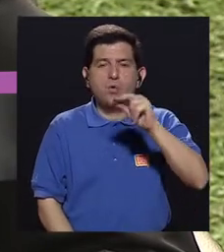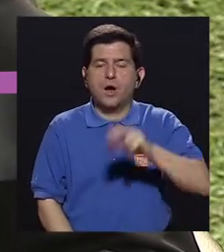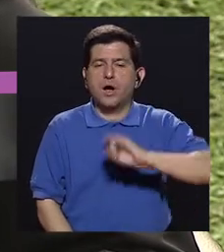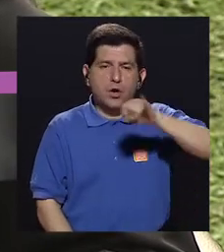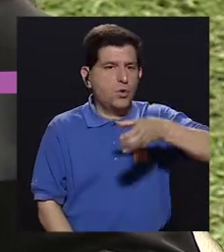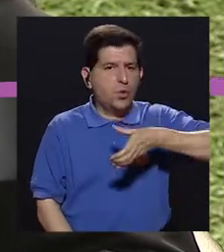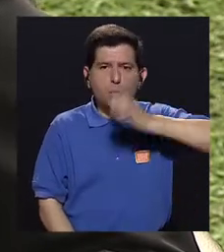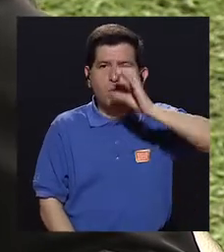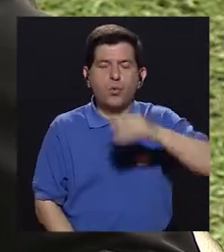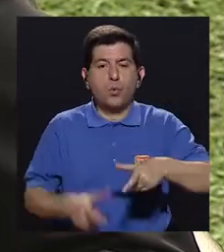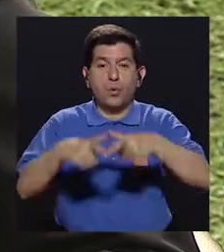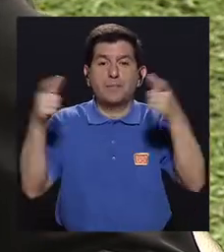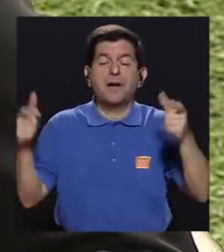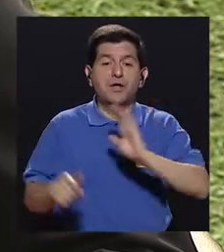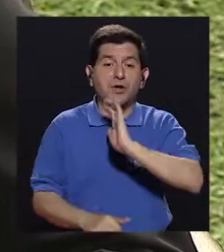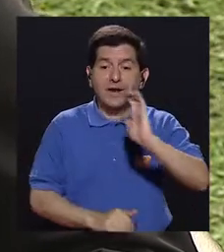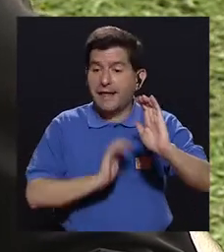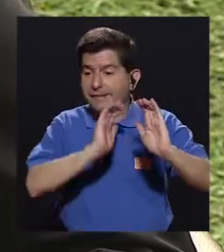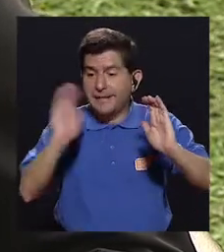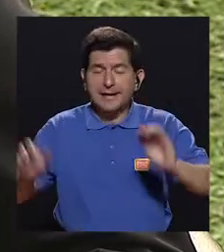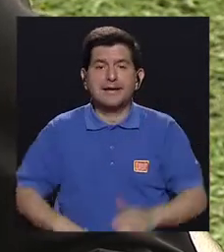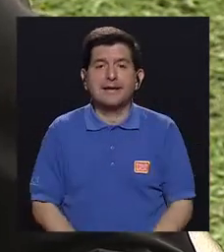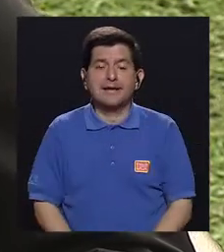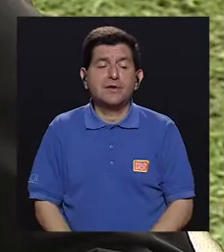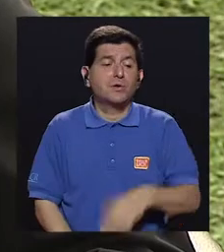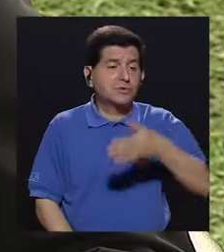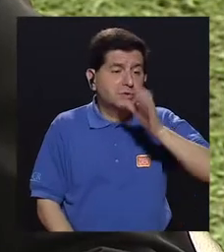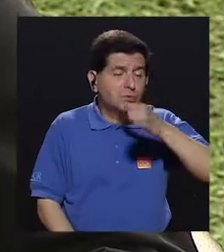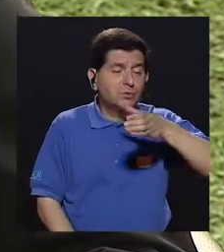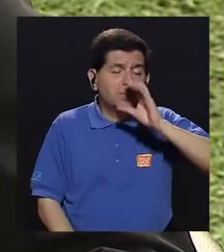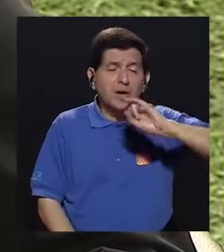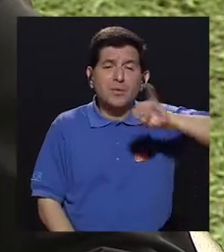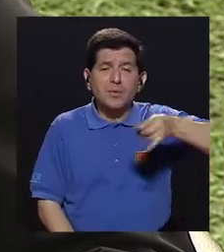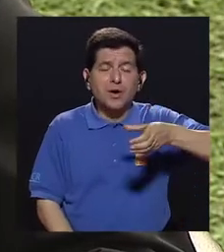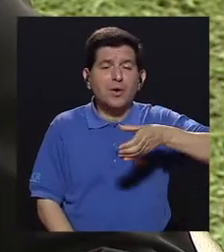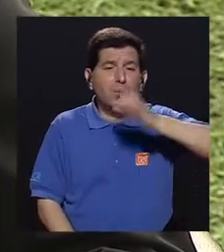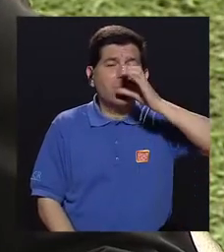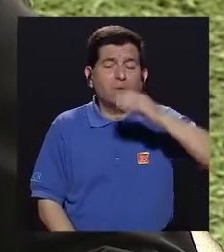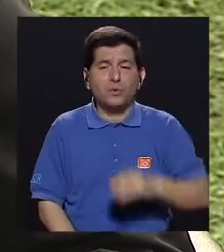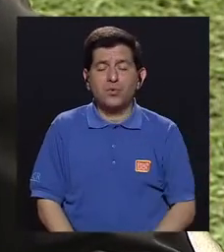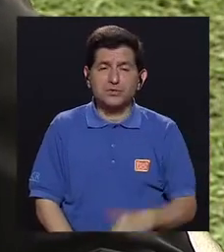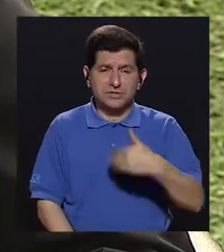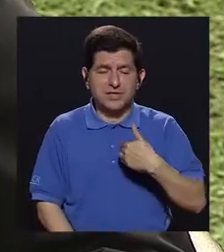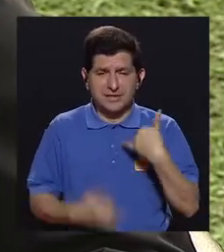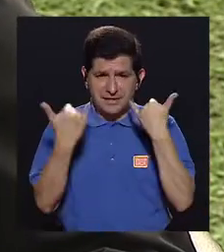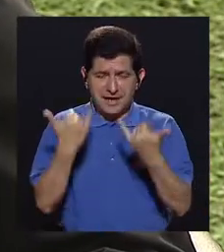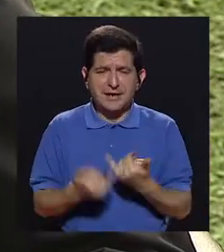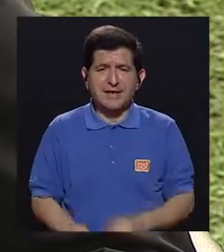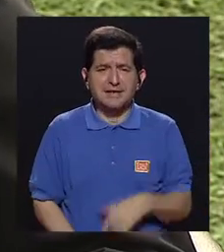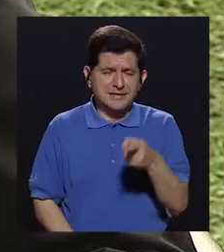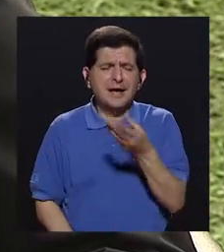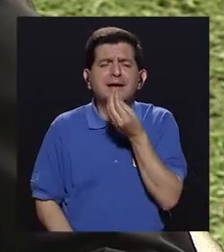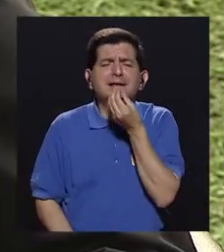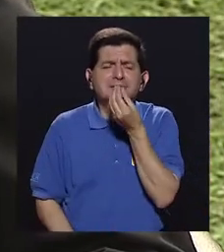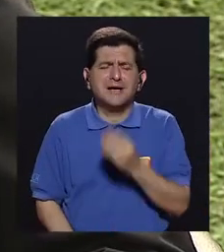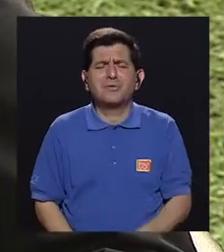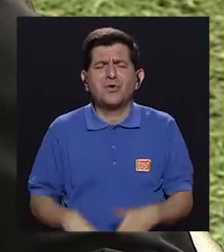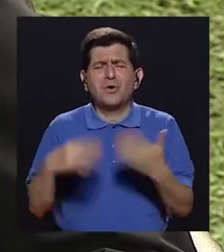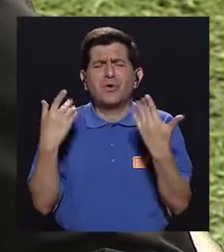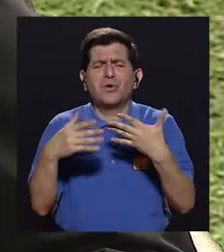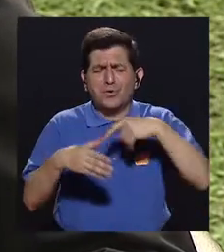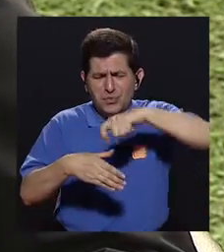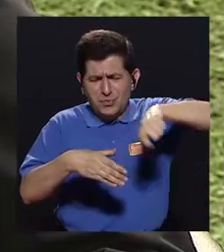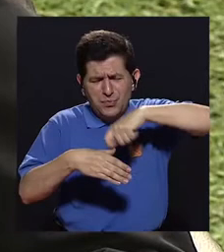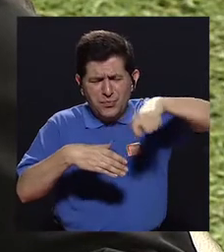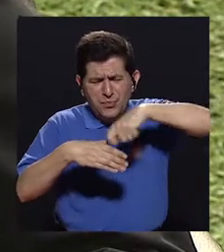jugos. La mayoría de niñas y niñas se hidratan con jugos saborizados que contienen muchísima azúcar.